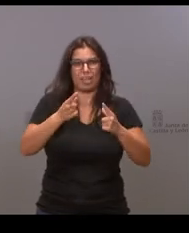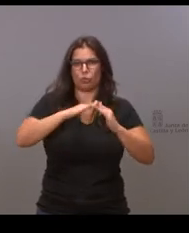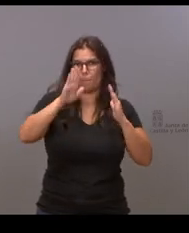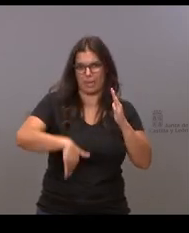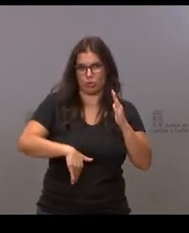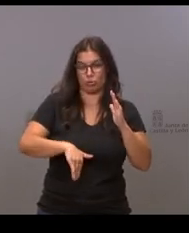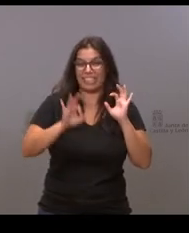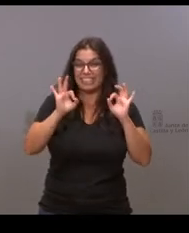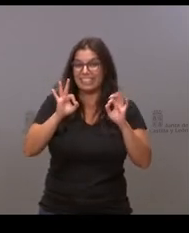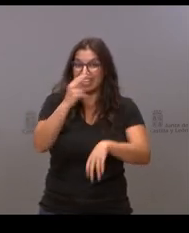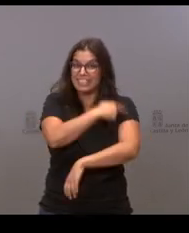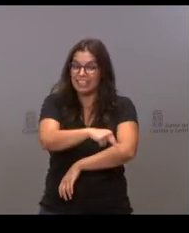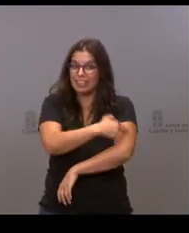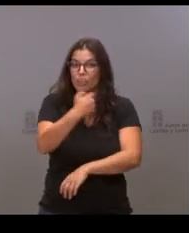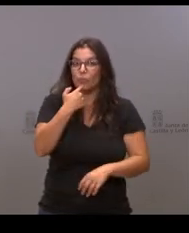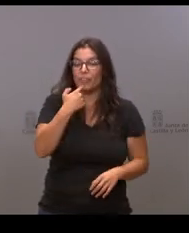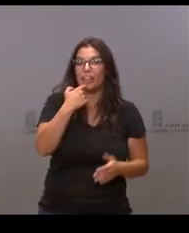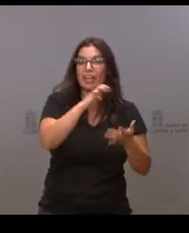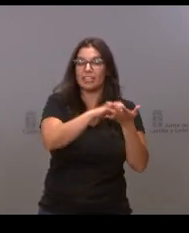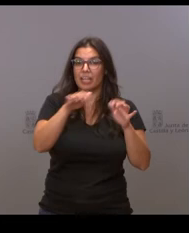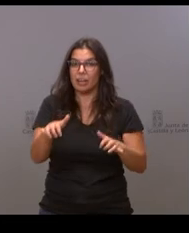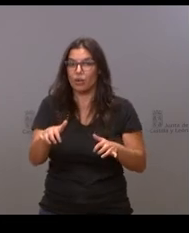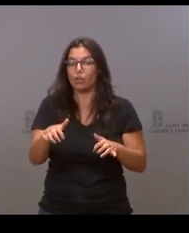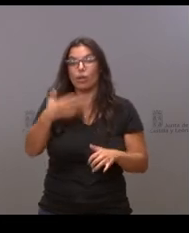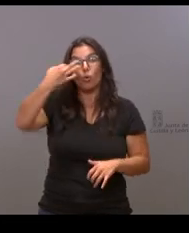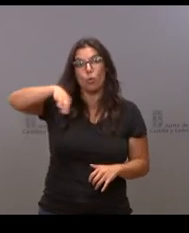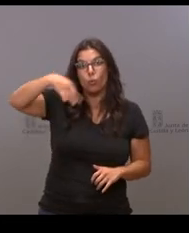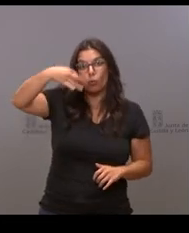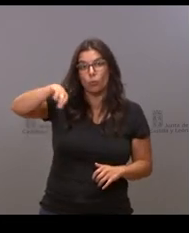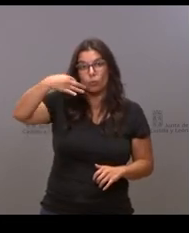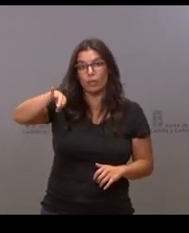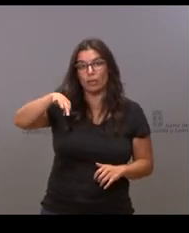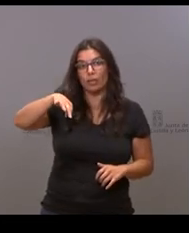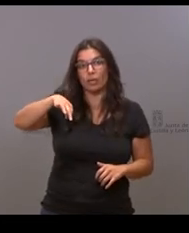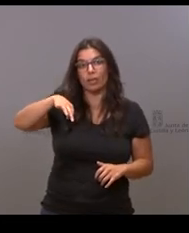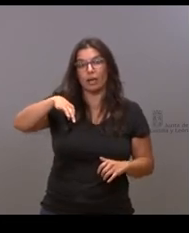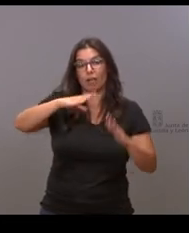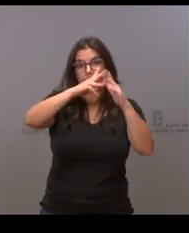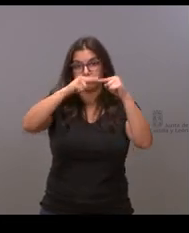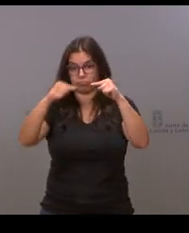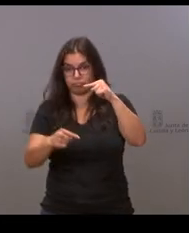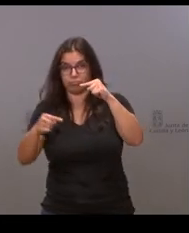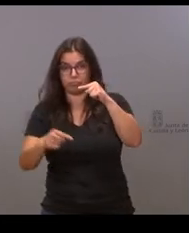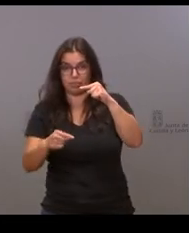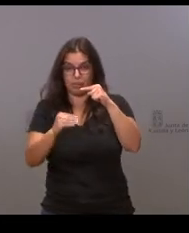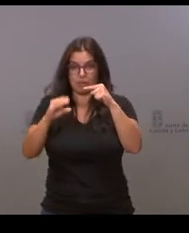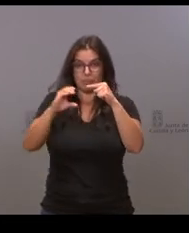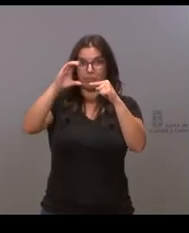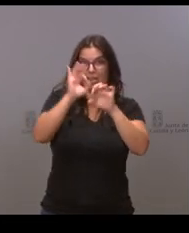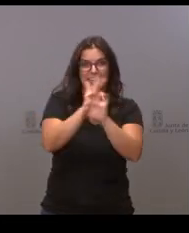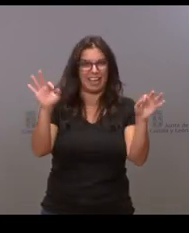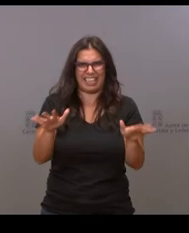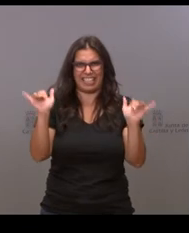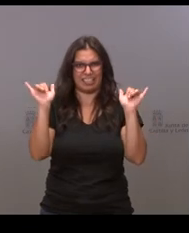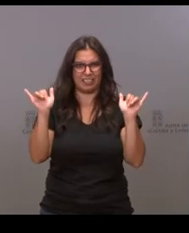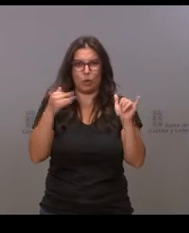sanitario identifica a Castilla y León como la única comunidad que fue en negativo que ni siquiera tuvo incrementos en esas inversiones quería